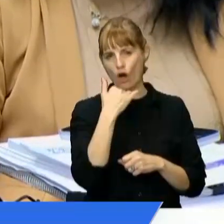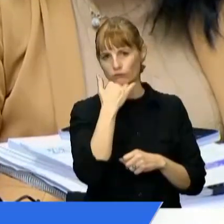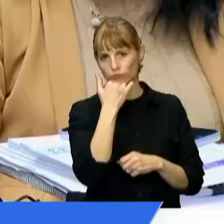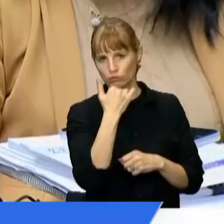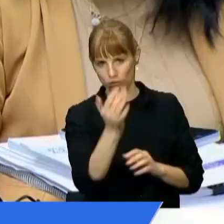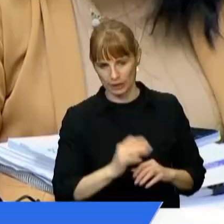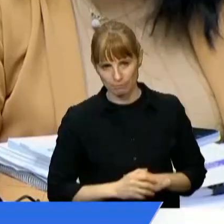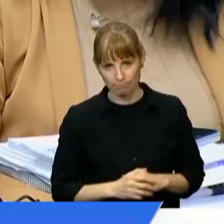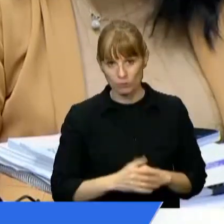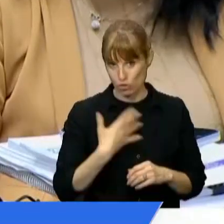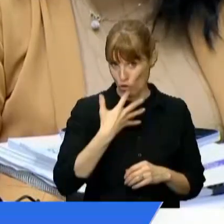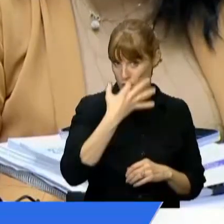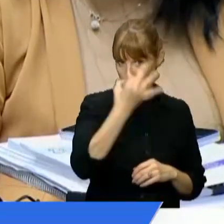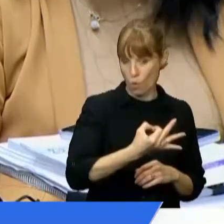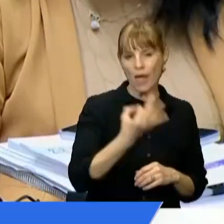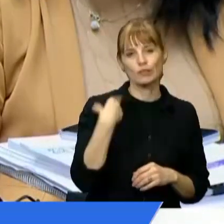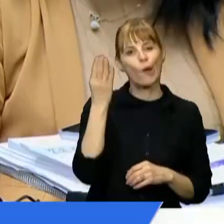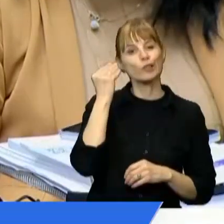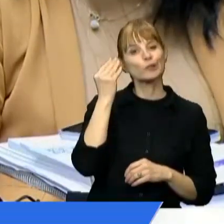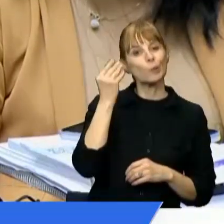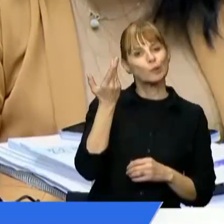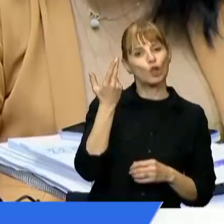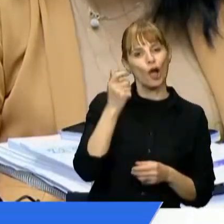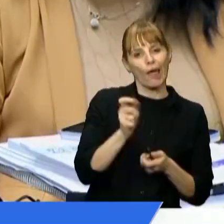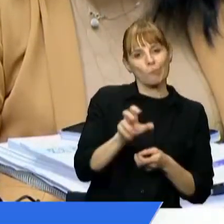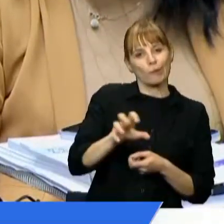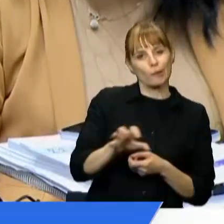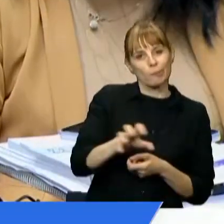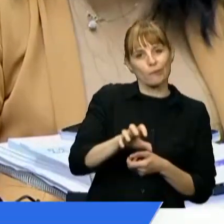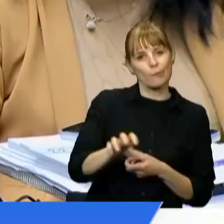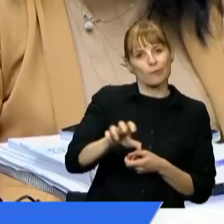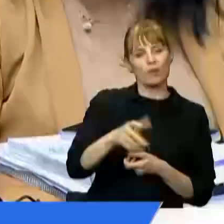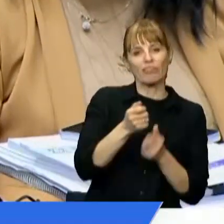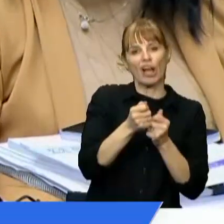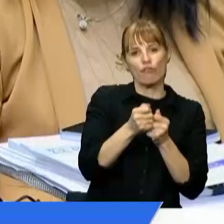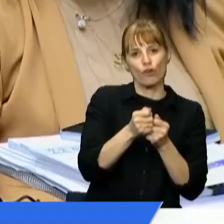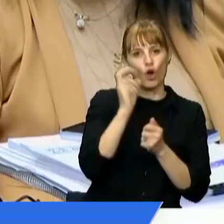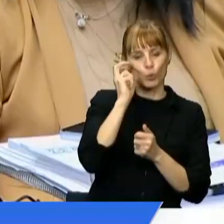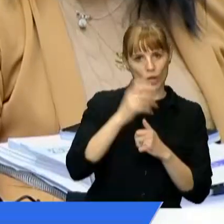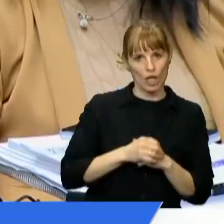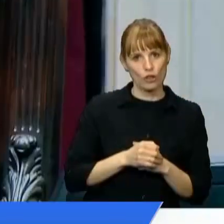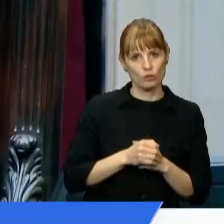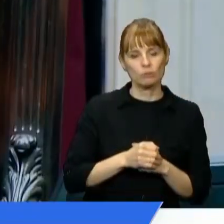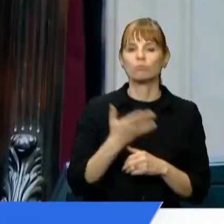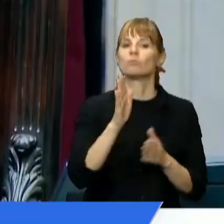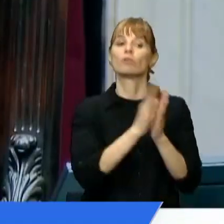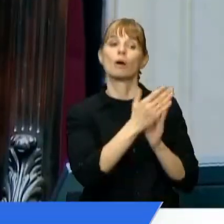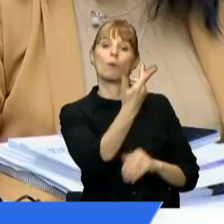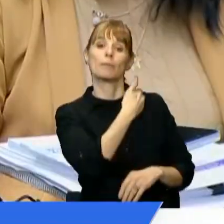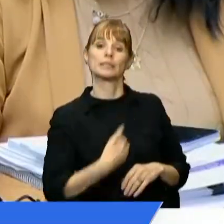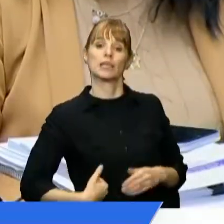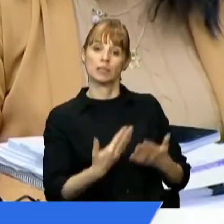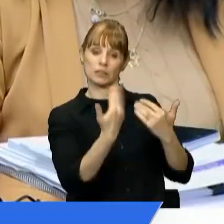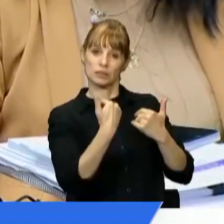Puedo asegurarle, aunque escuche su teléfono y no respete, puedo asegurarle... A presidencia diríjase, diputado.